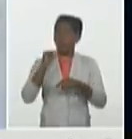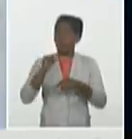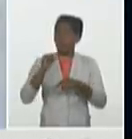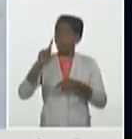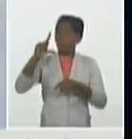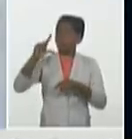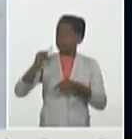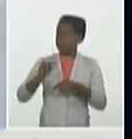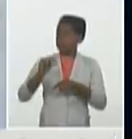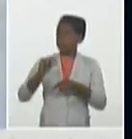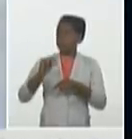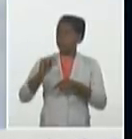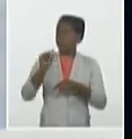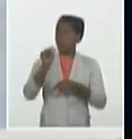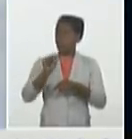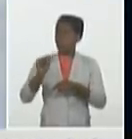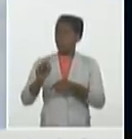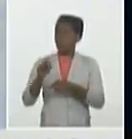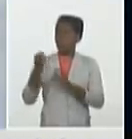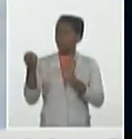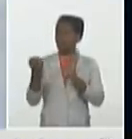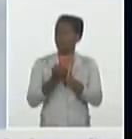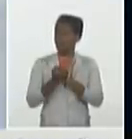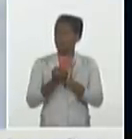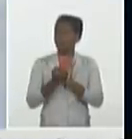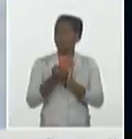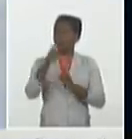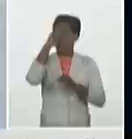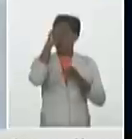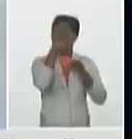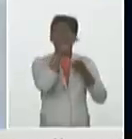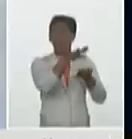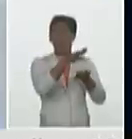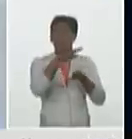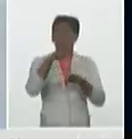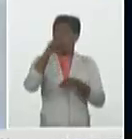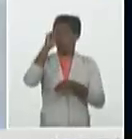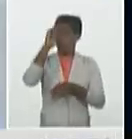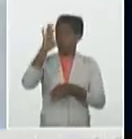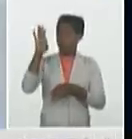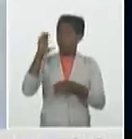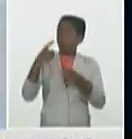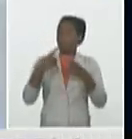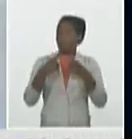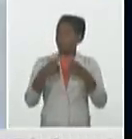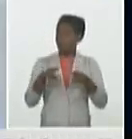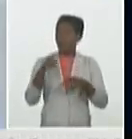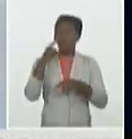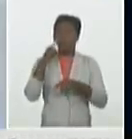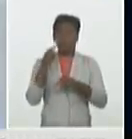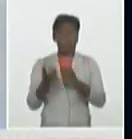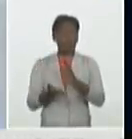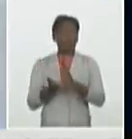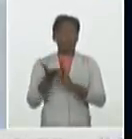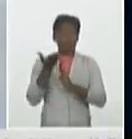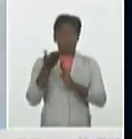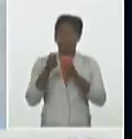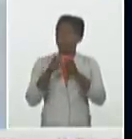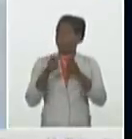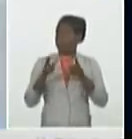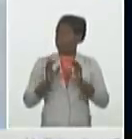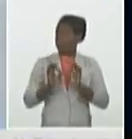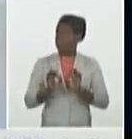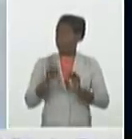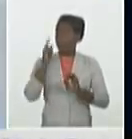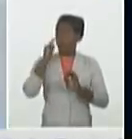número de confirmados que están ingresados en los hospitales, 271 menos que ayer, 6